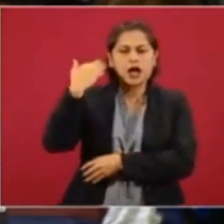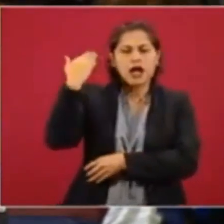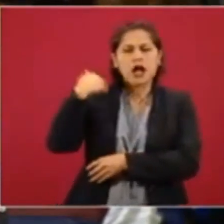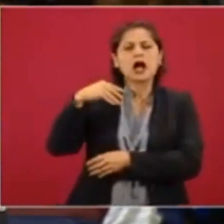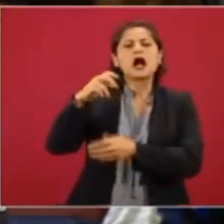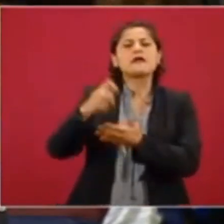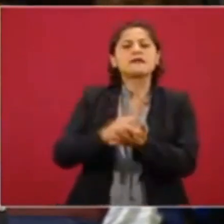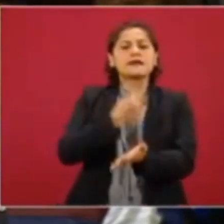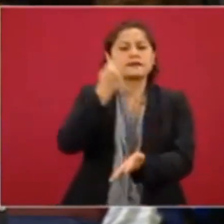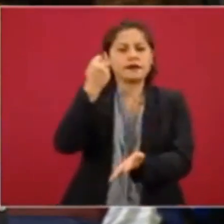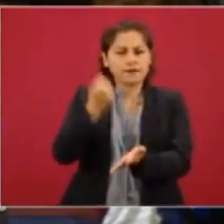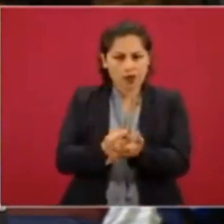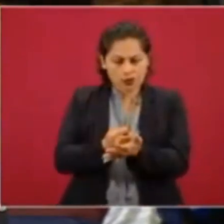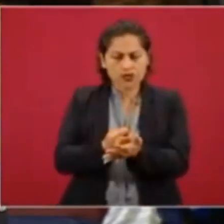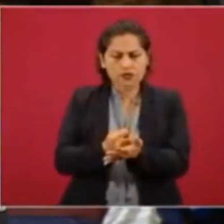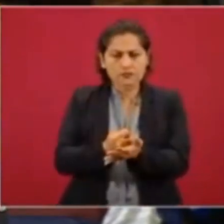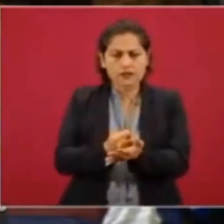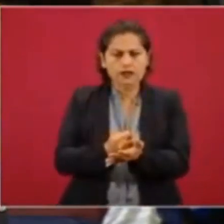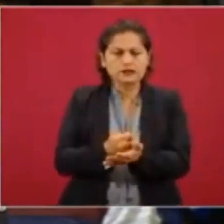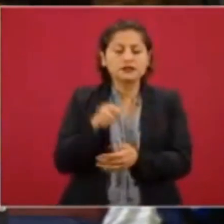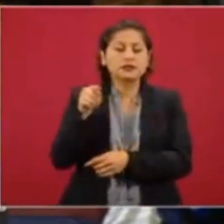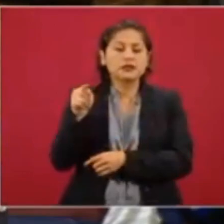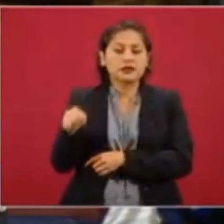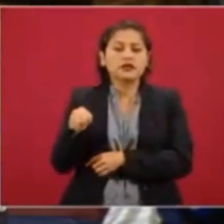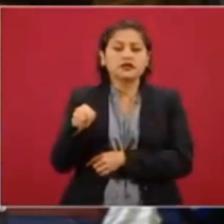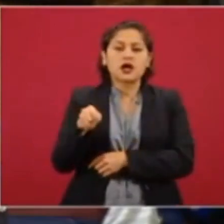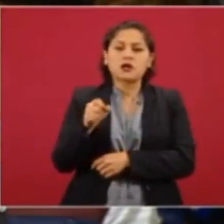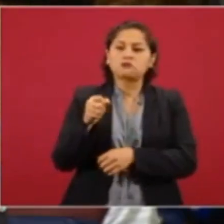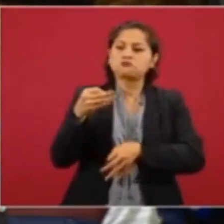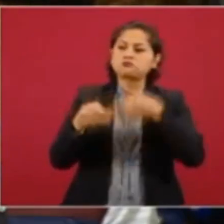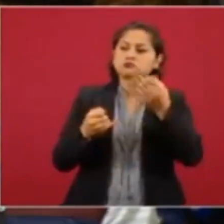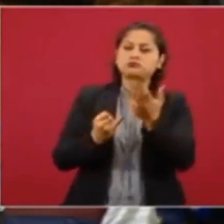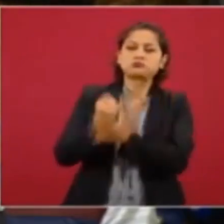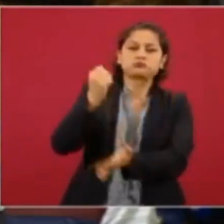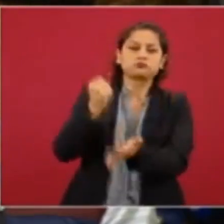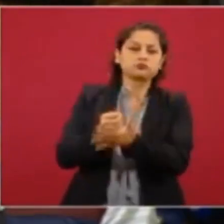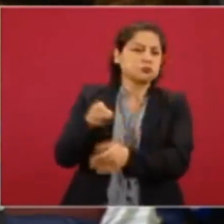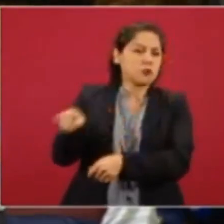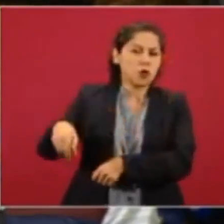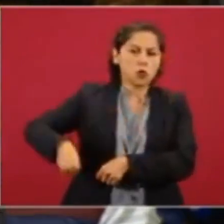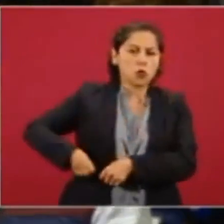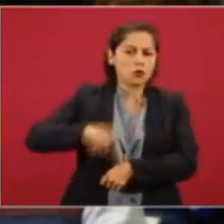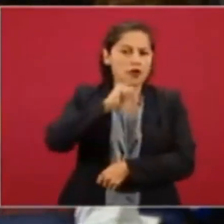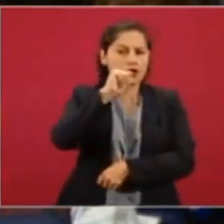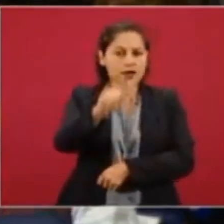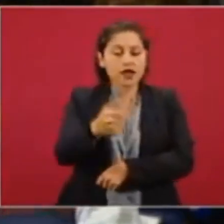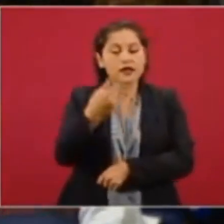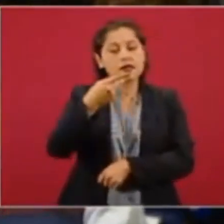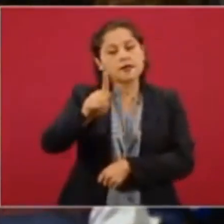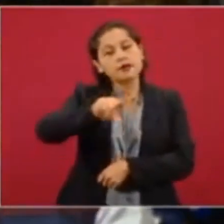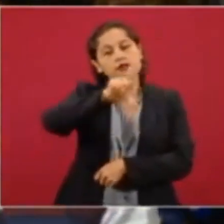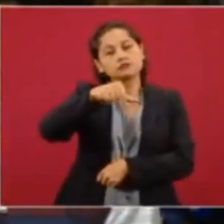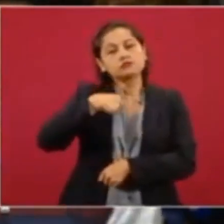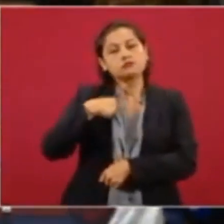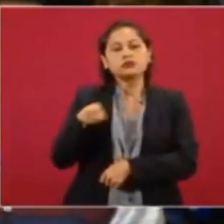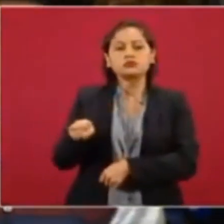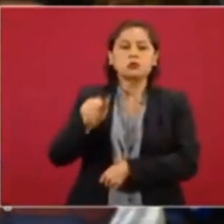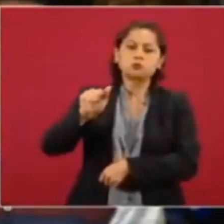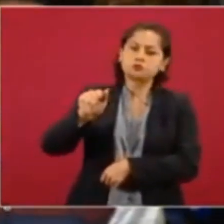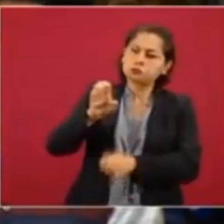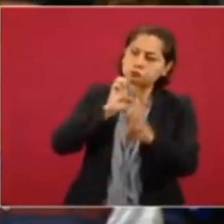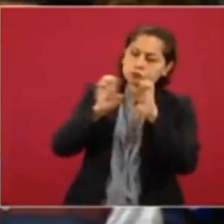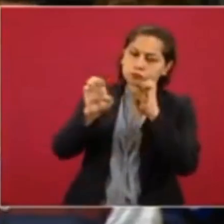Tamaulipas, pues la declararon inocente, sin embargo, el día que yo la entrevisté, pues ella comenta que